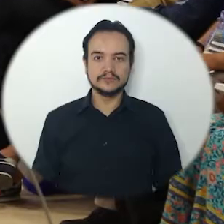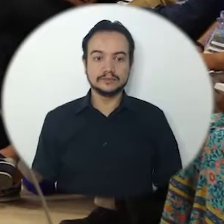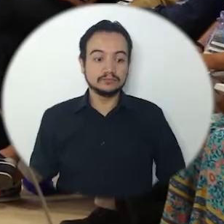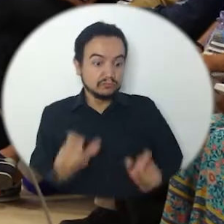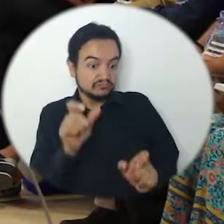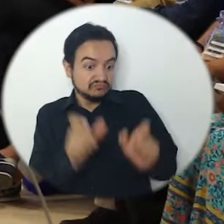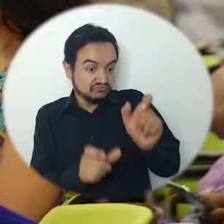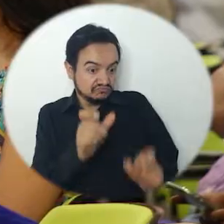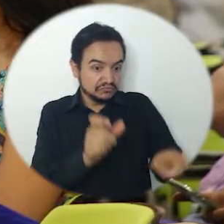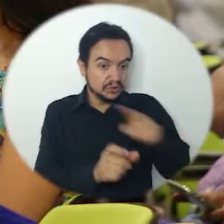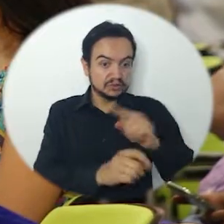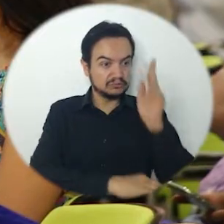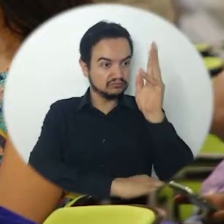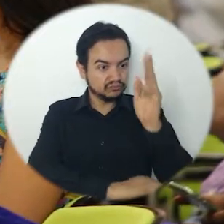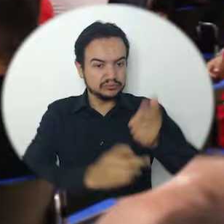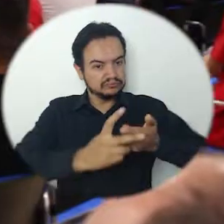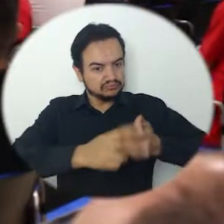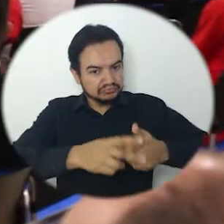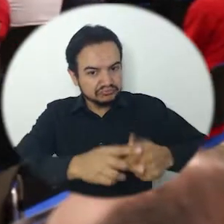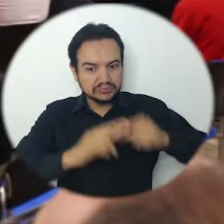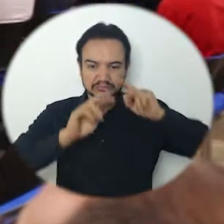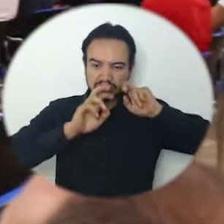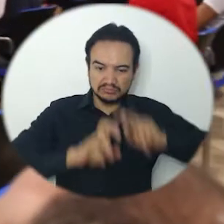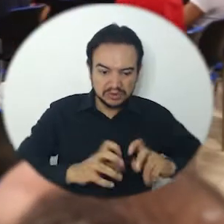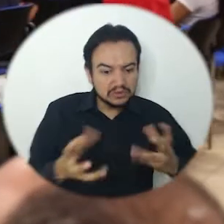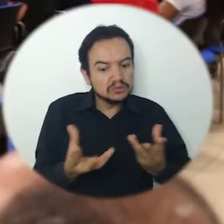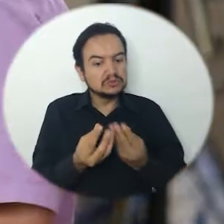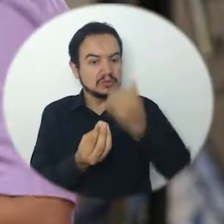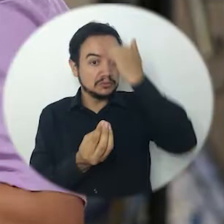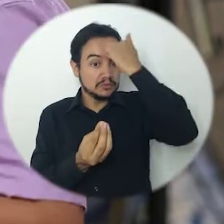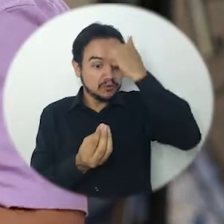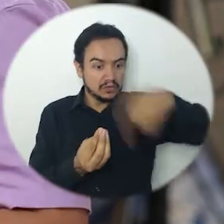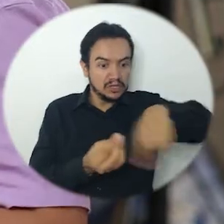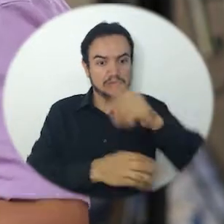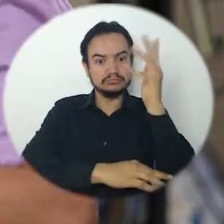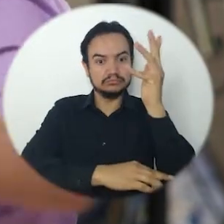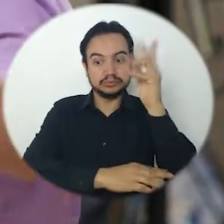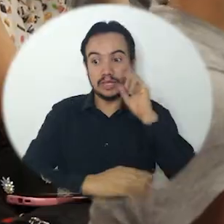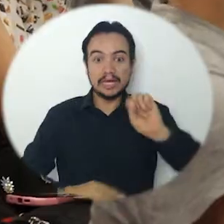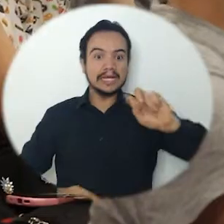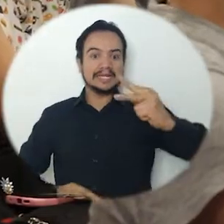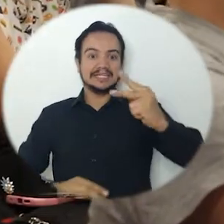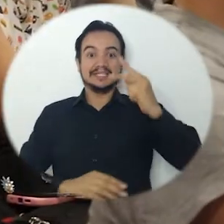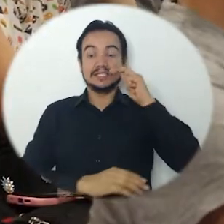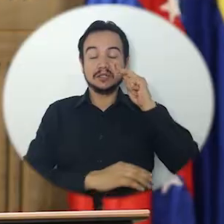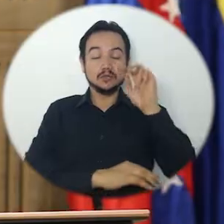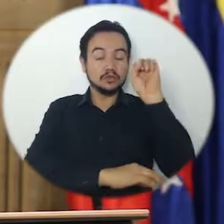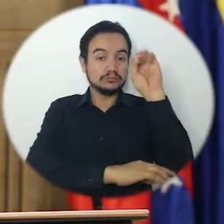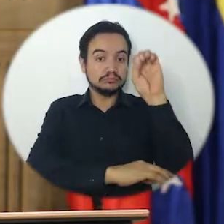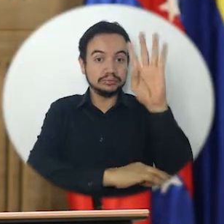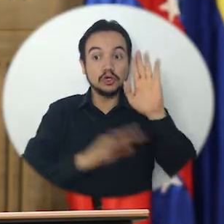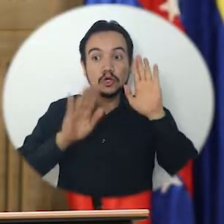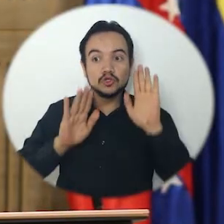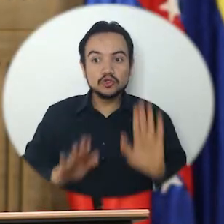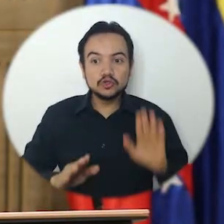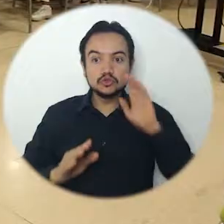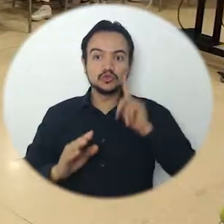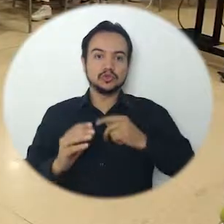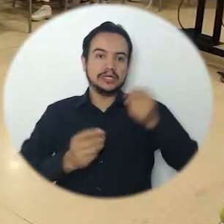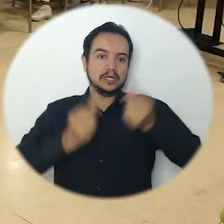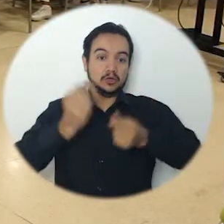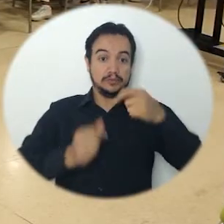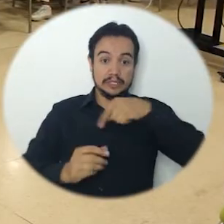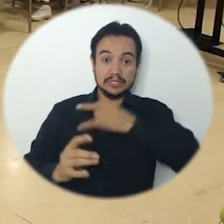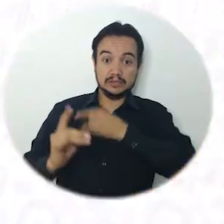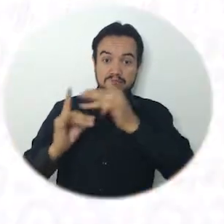Con distintos conferencistas, talleristas, investigadores y profesores, cerró el segundo congreso de economía que se realizó en la